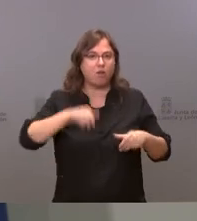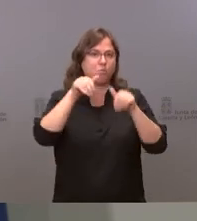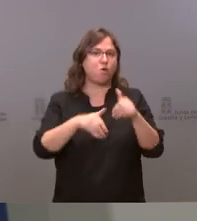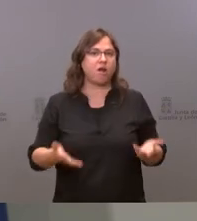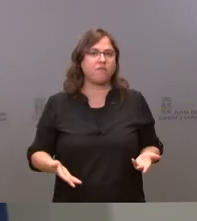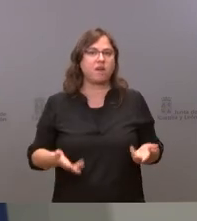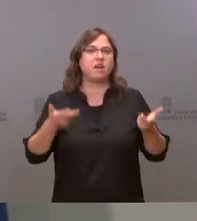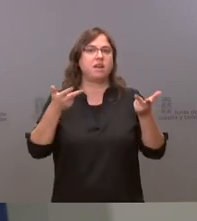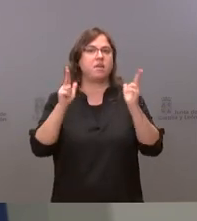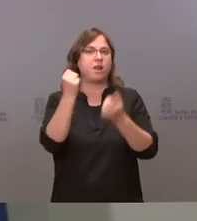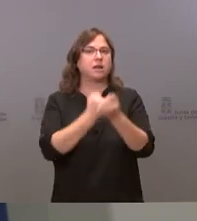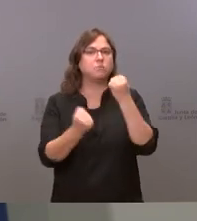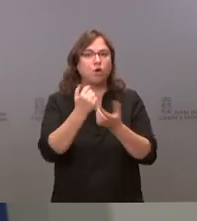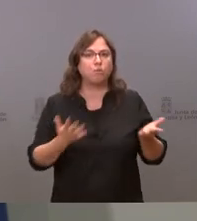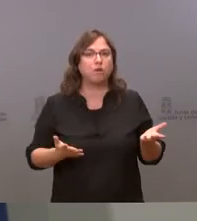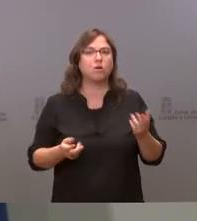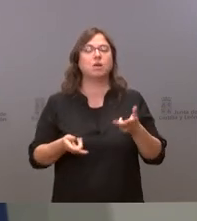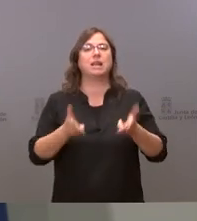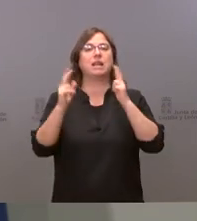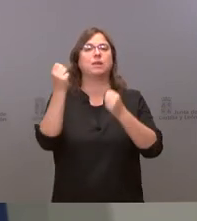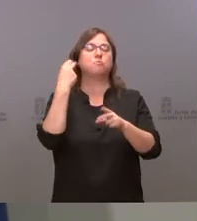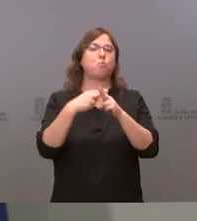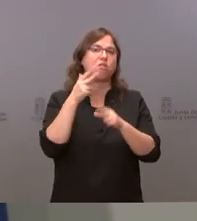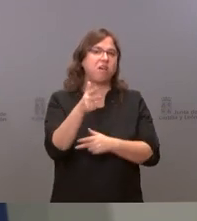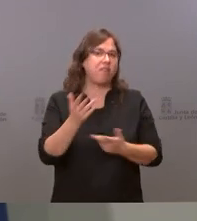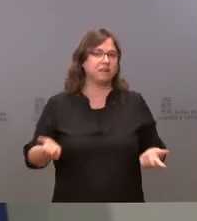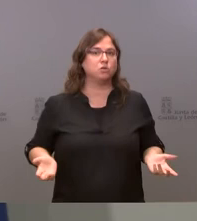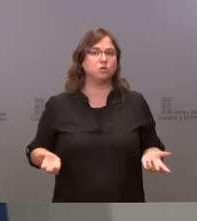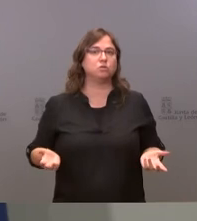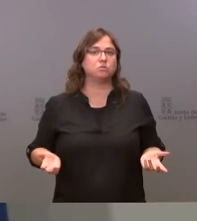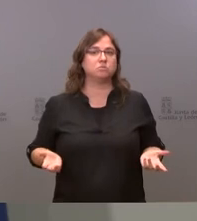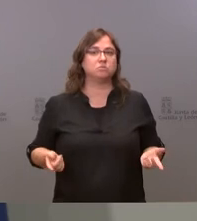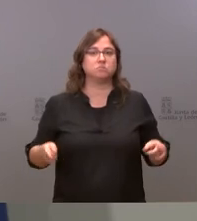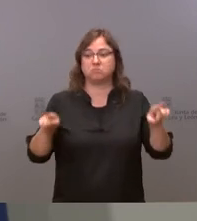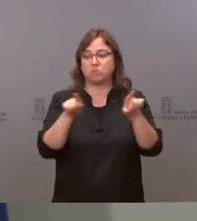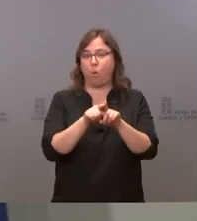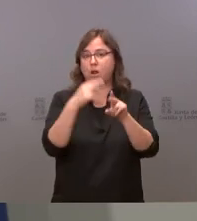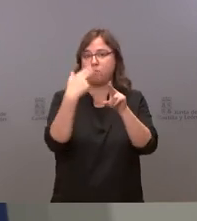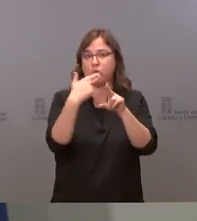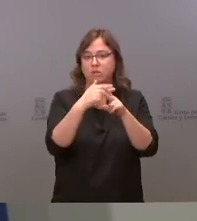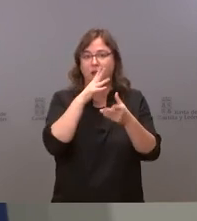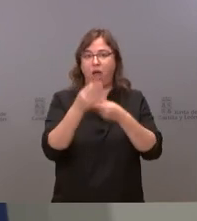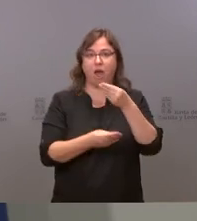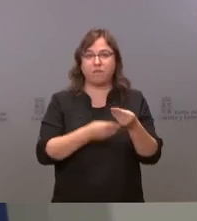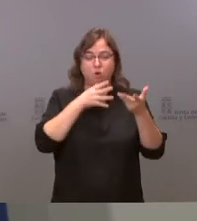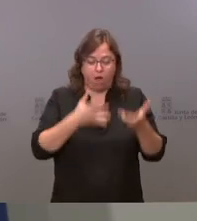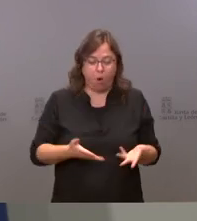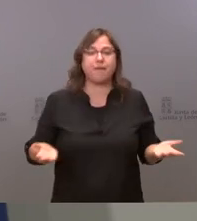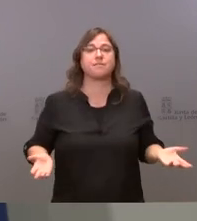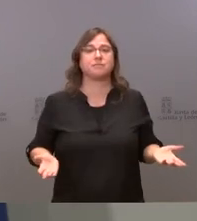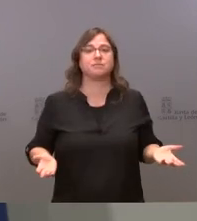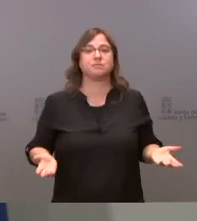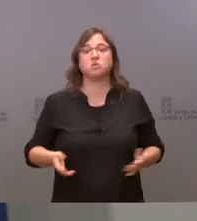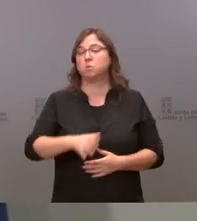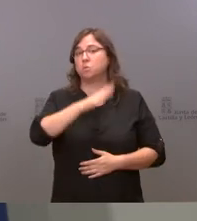liberalismo económico liberalismo en política de derechos exactamente la política que estamos haciendo nosotros aquí y yo por